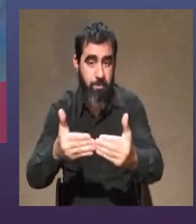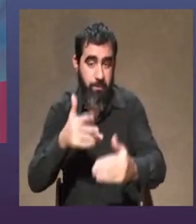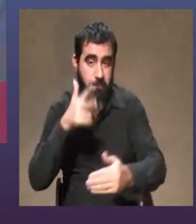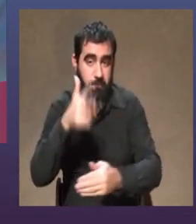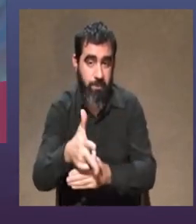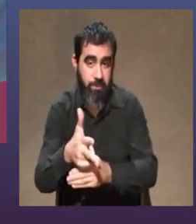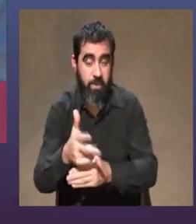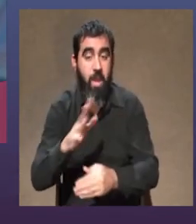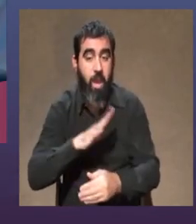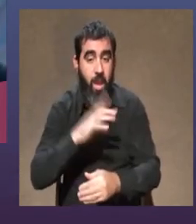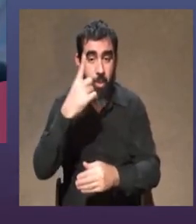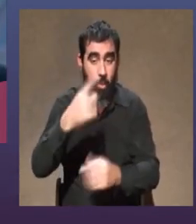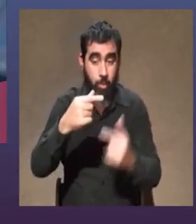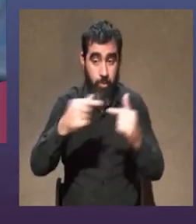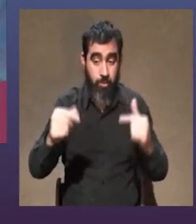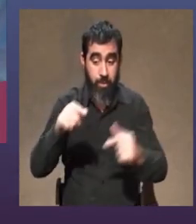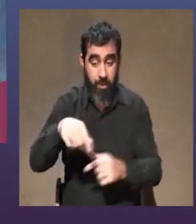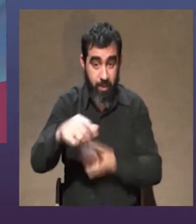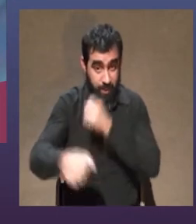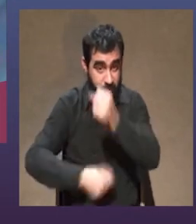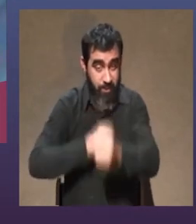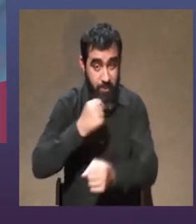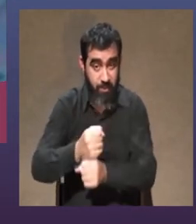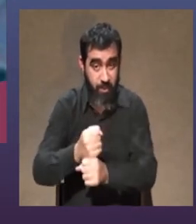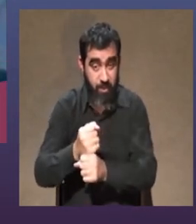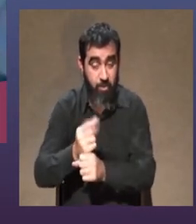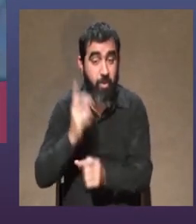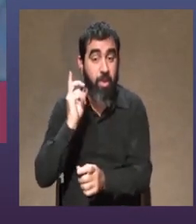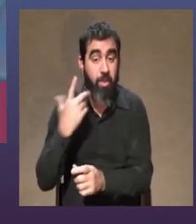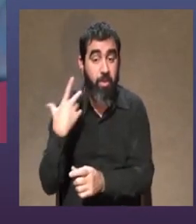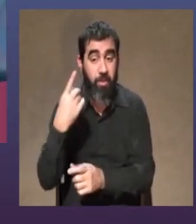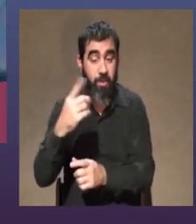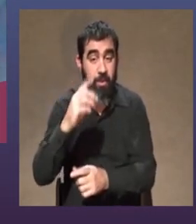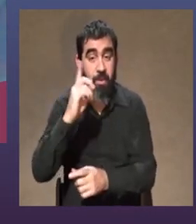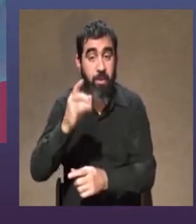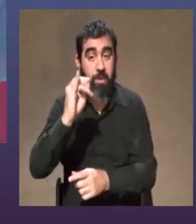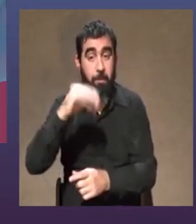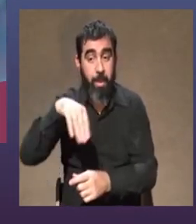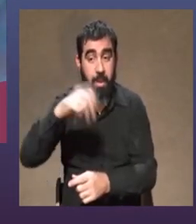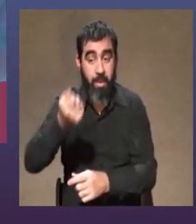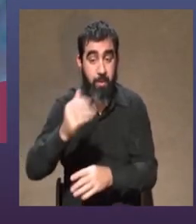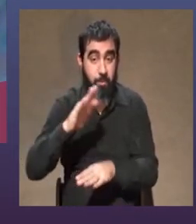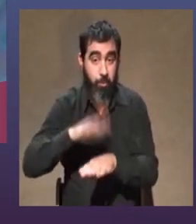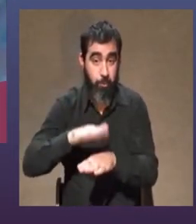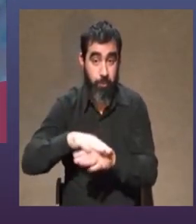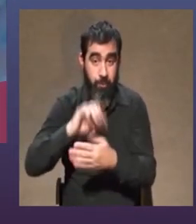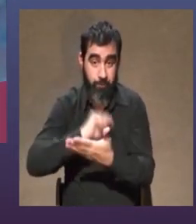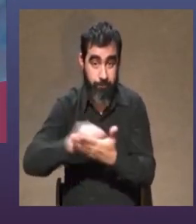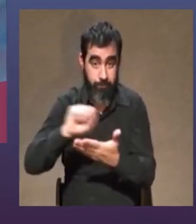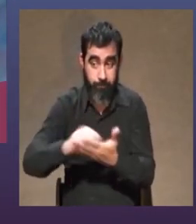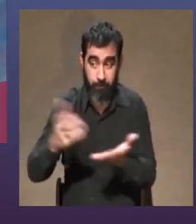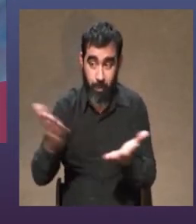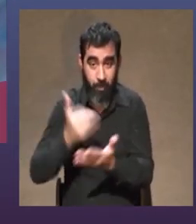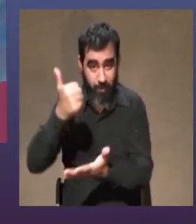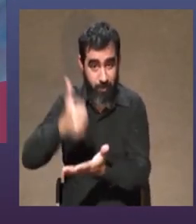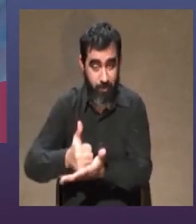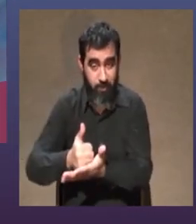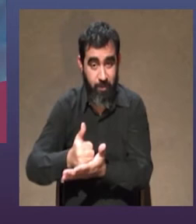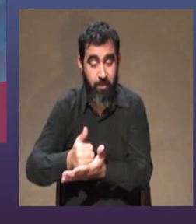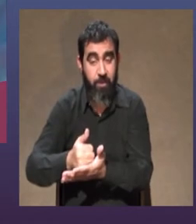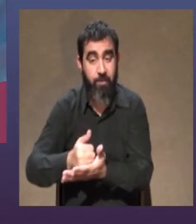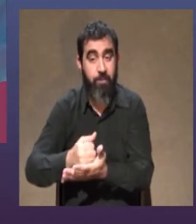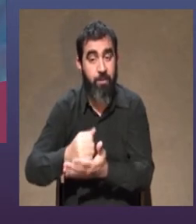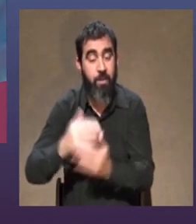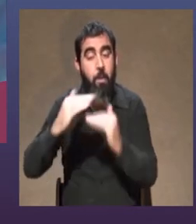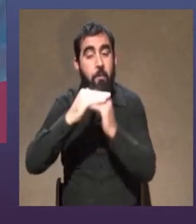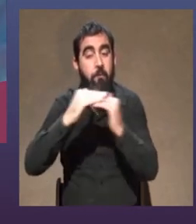tenemos uno de los espectáculos para este año es el que dirigió y escribió Jimena que está aquí compartiendo con nosotros nociones básicas para la